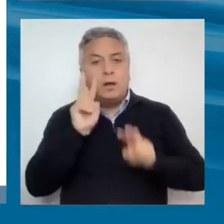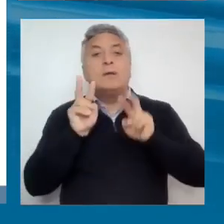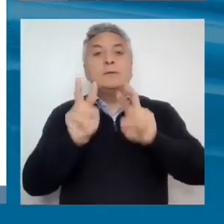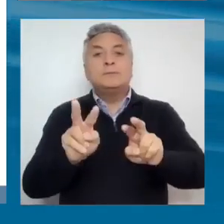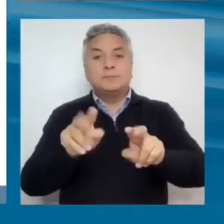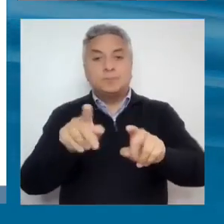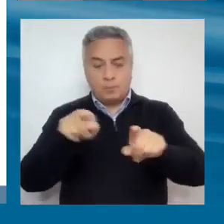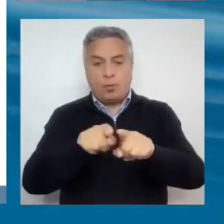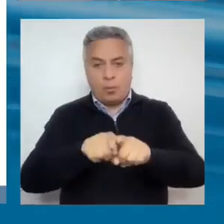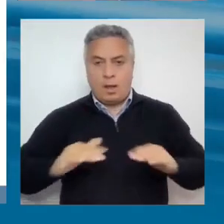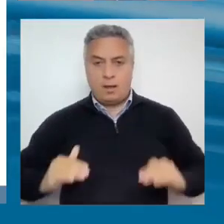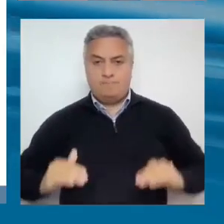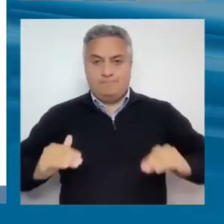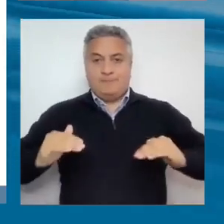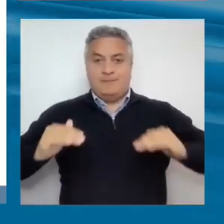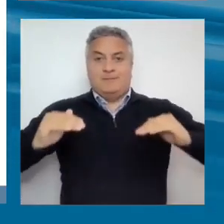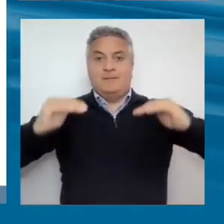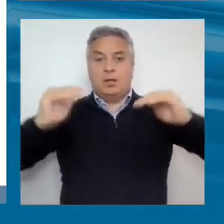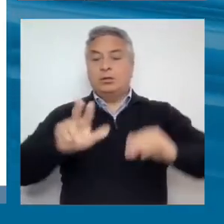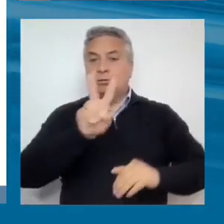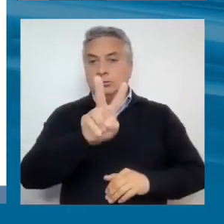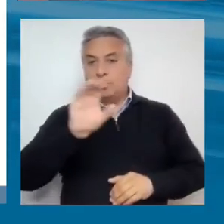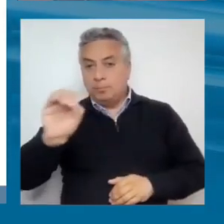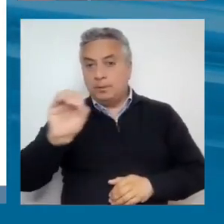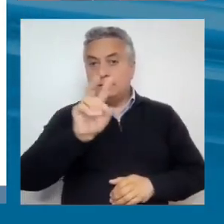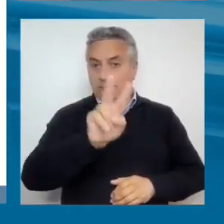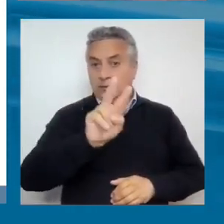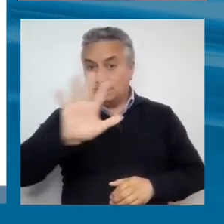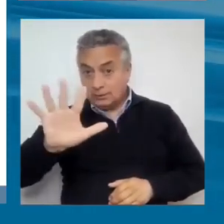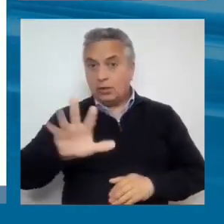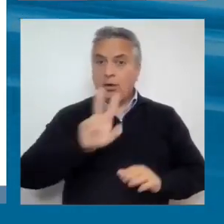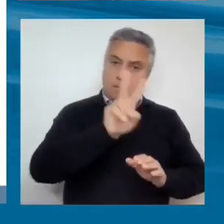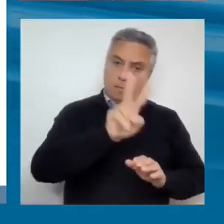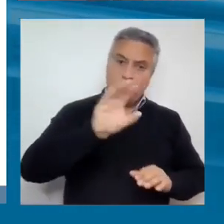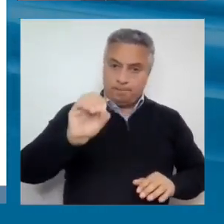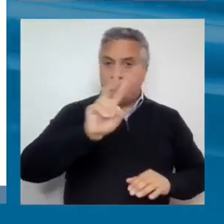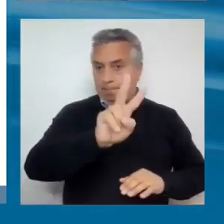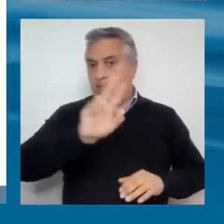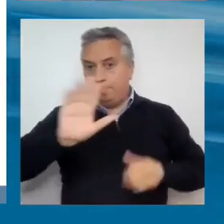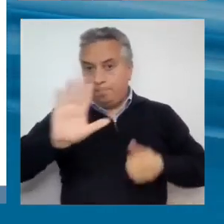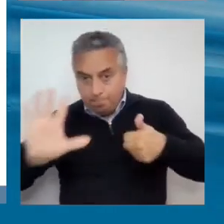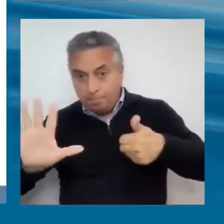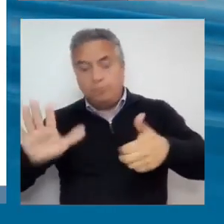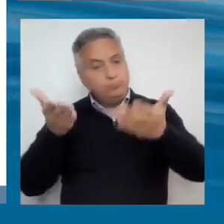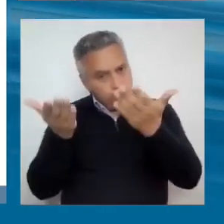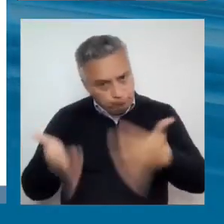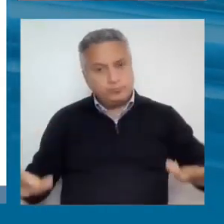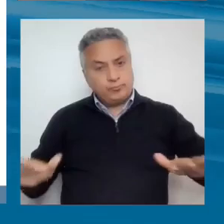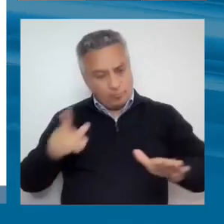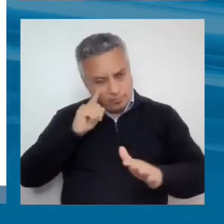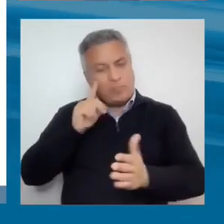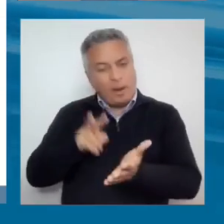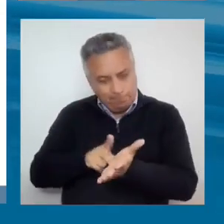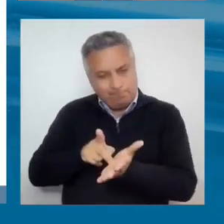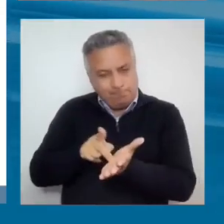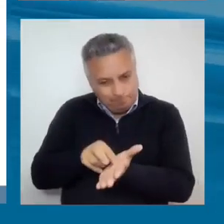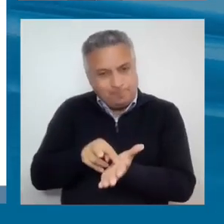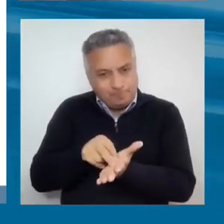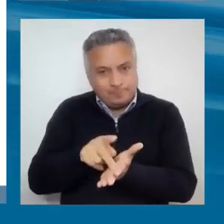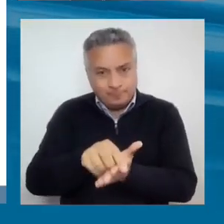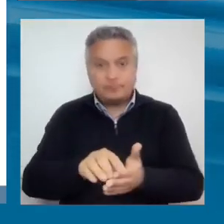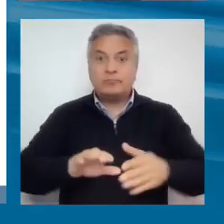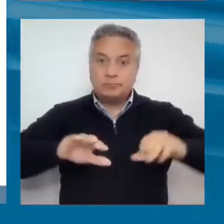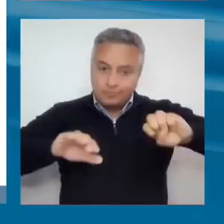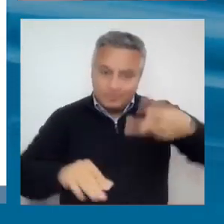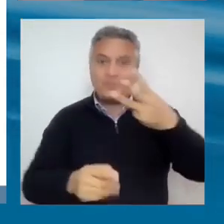crecimientos en el 2025 o 26, estamos empezando ya a caminar por una tercera década perdida. Aquí es cómo evitar una